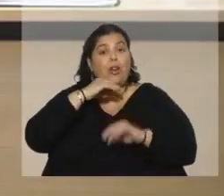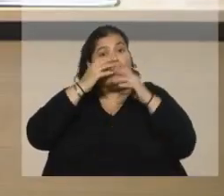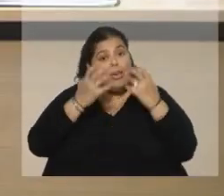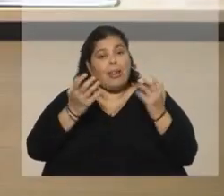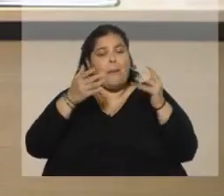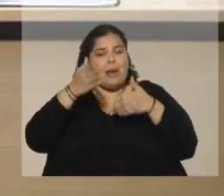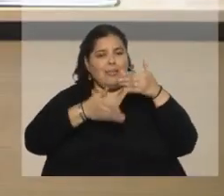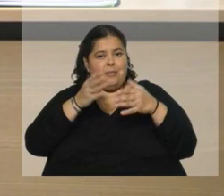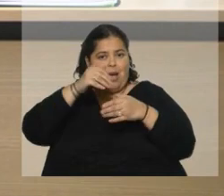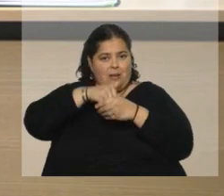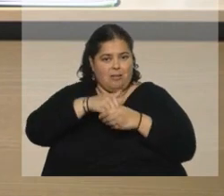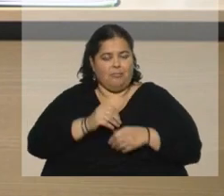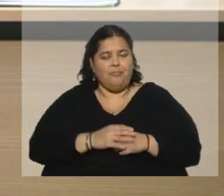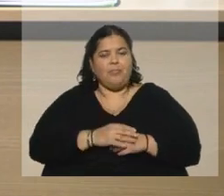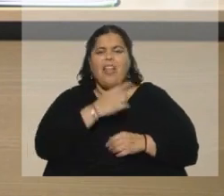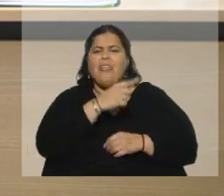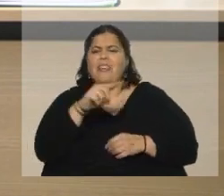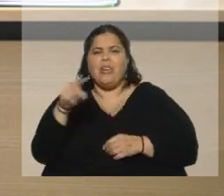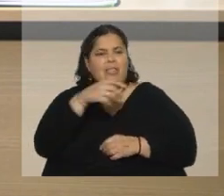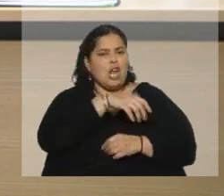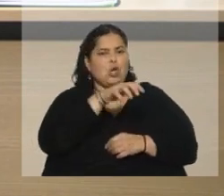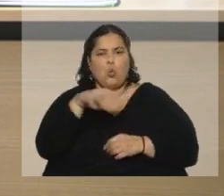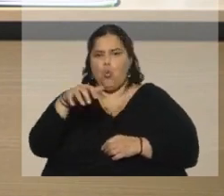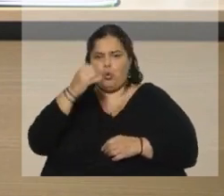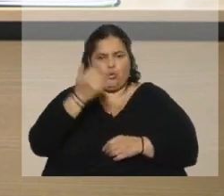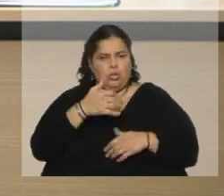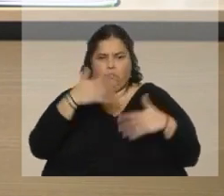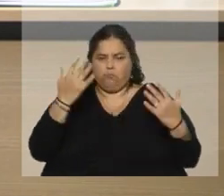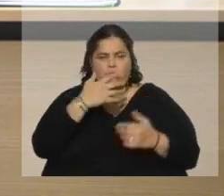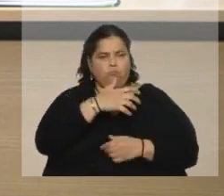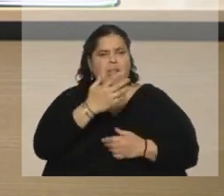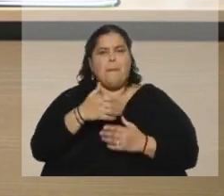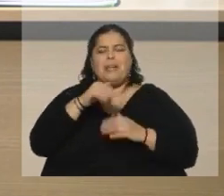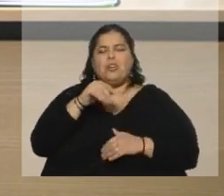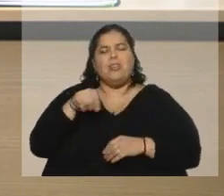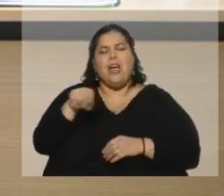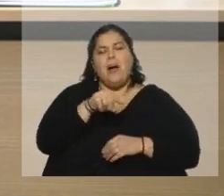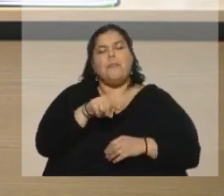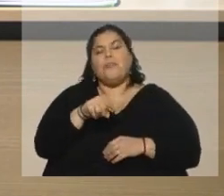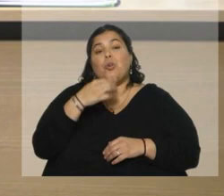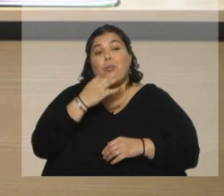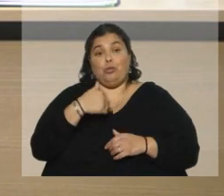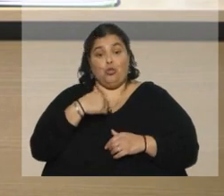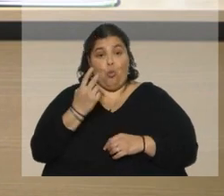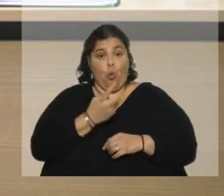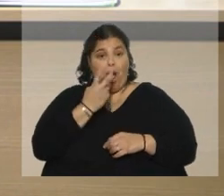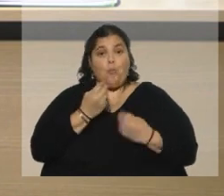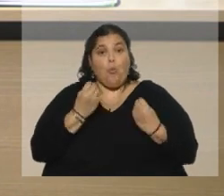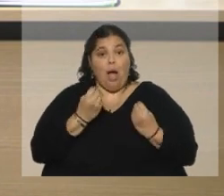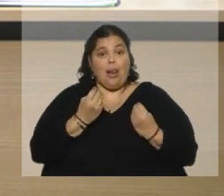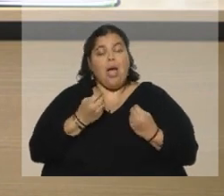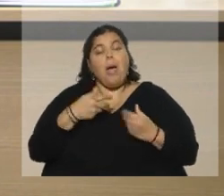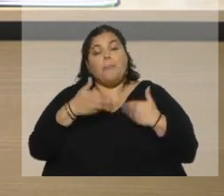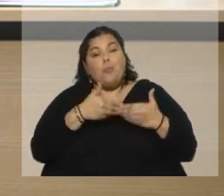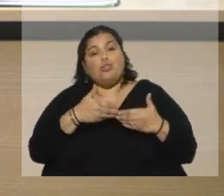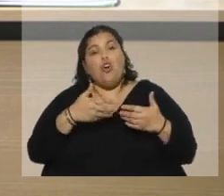estos desarrollos. ¿De distintos rubros? De distintos rubros, exactamente. Básicamente lo que buscamos es promover la inversión, el